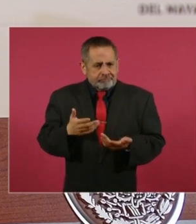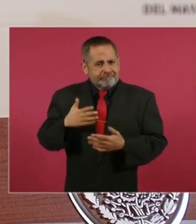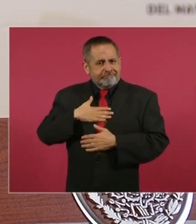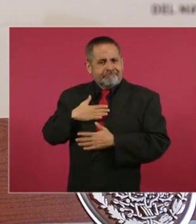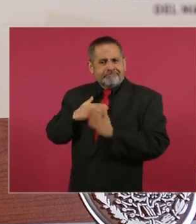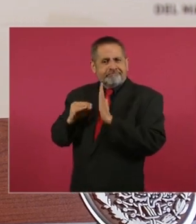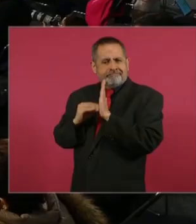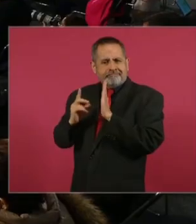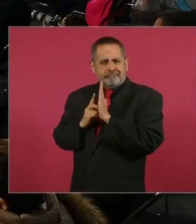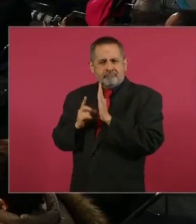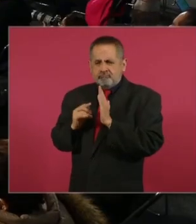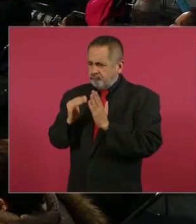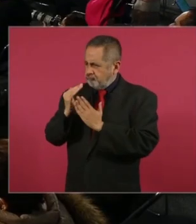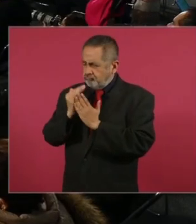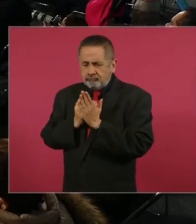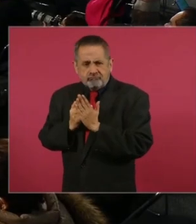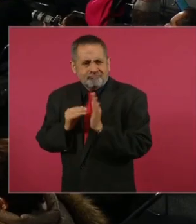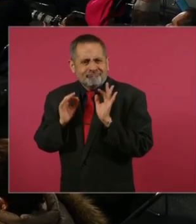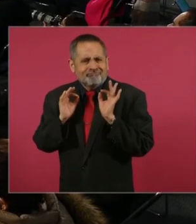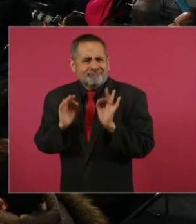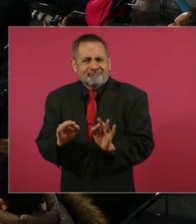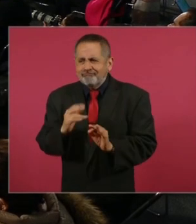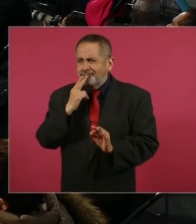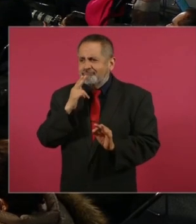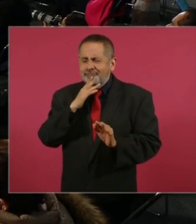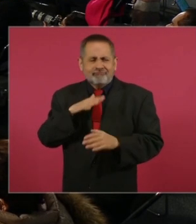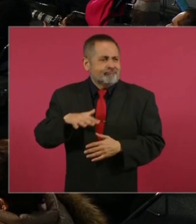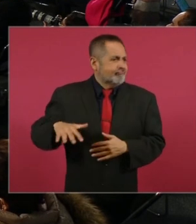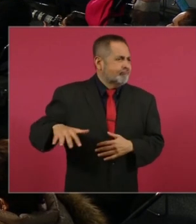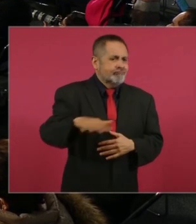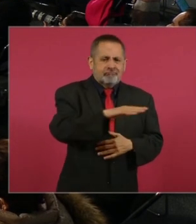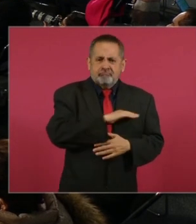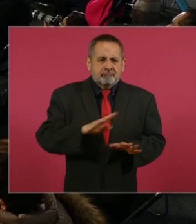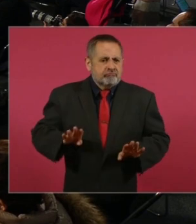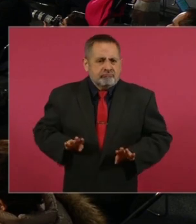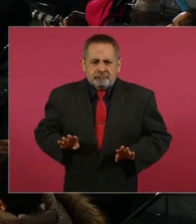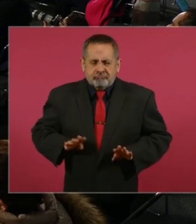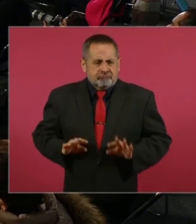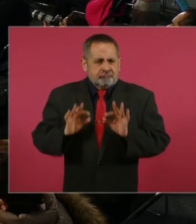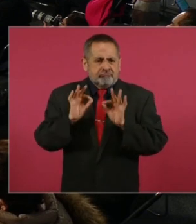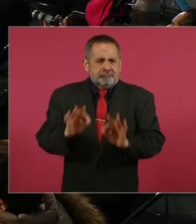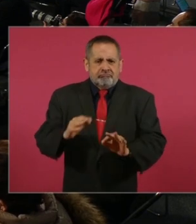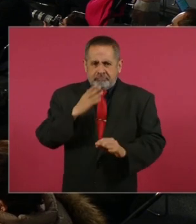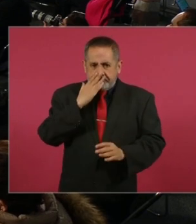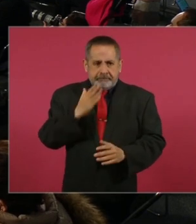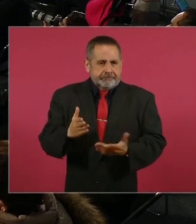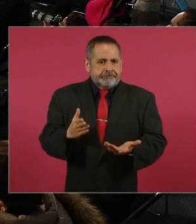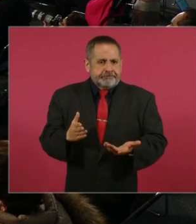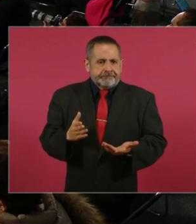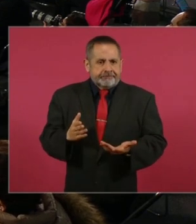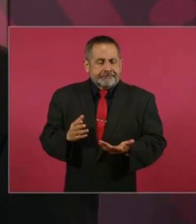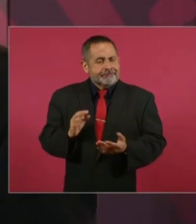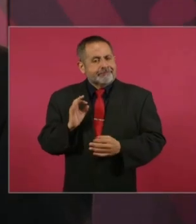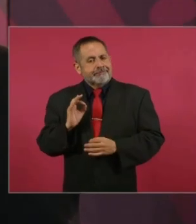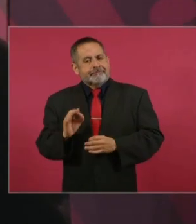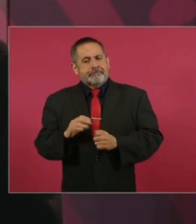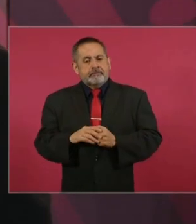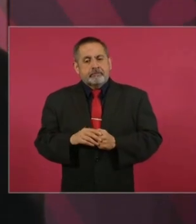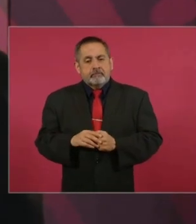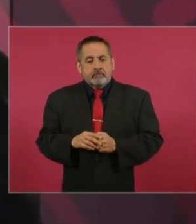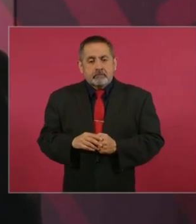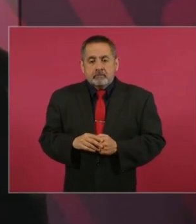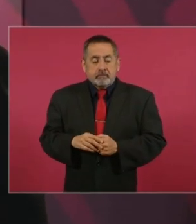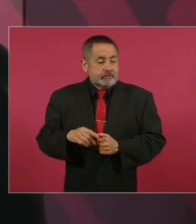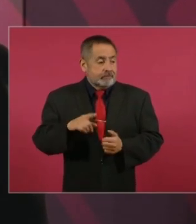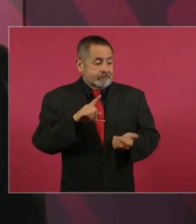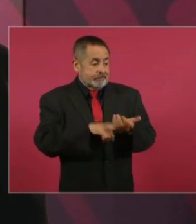No beneficia a